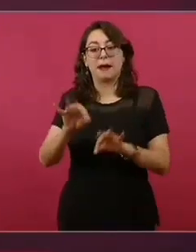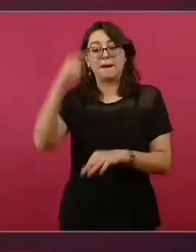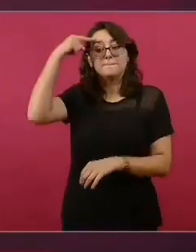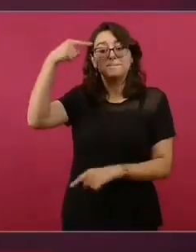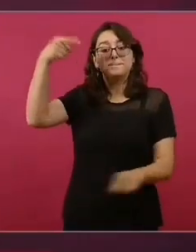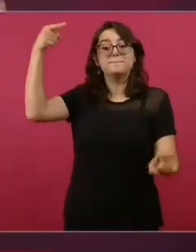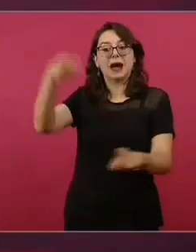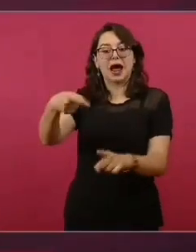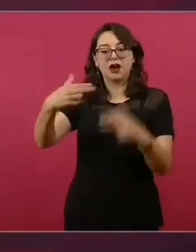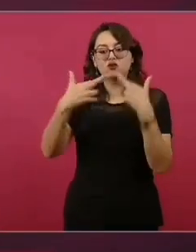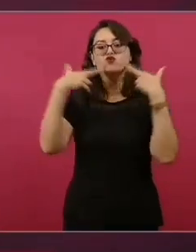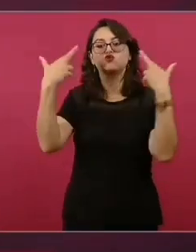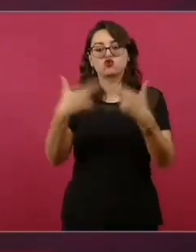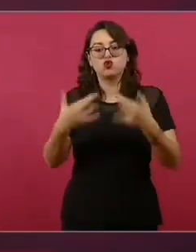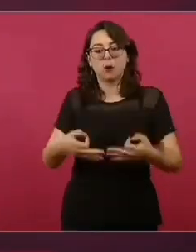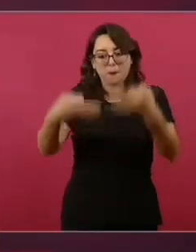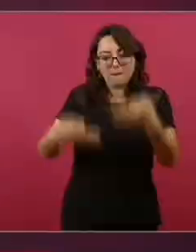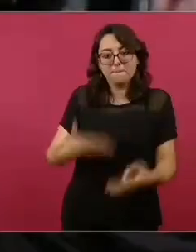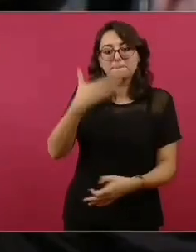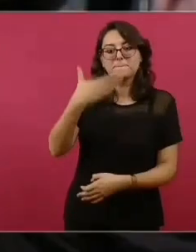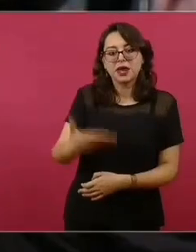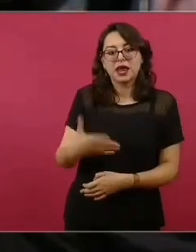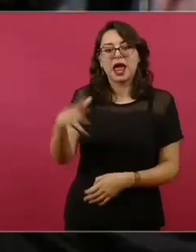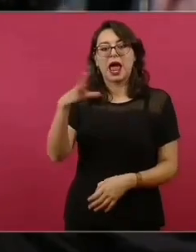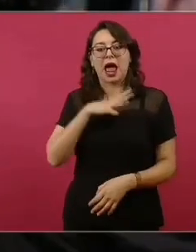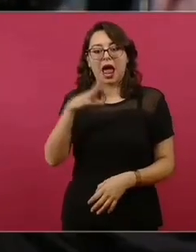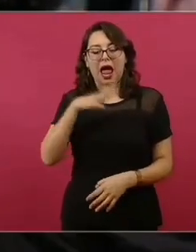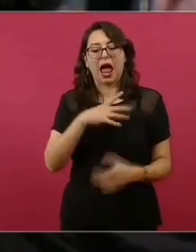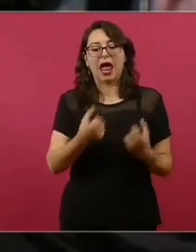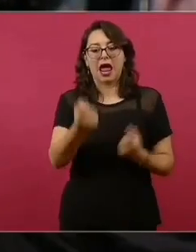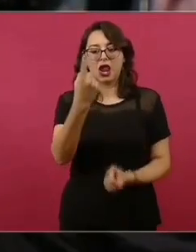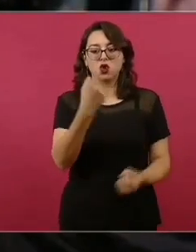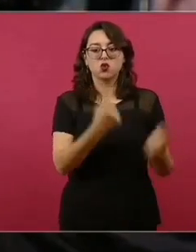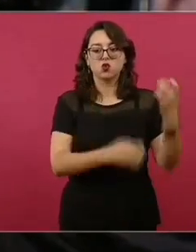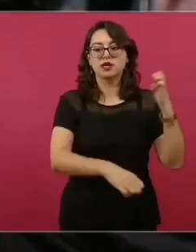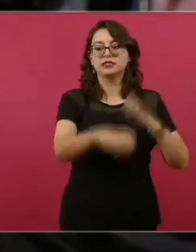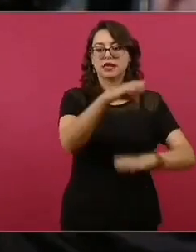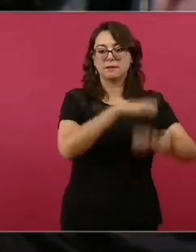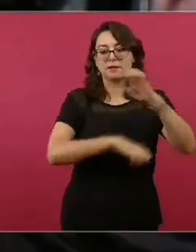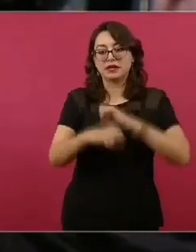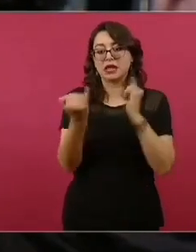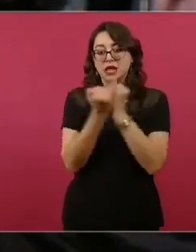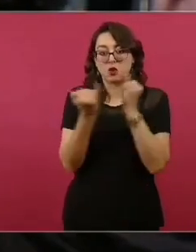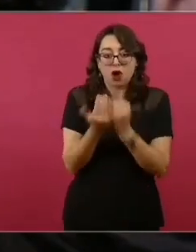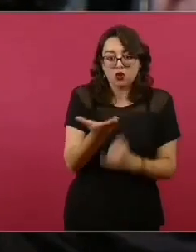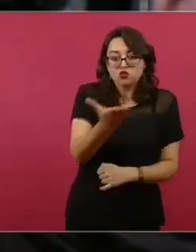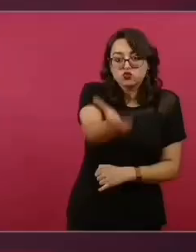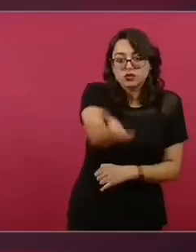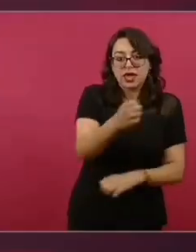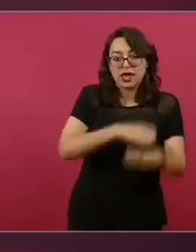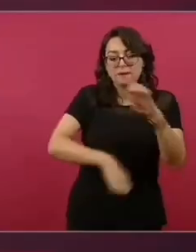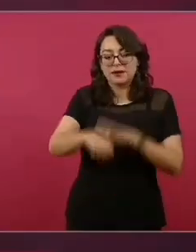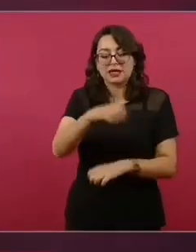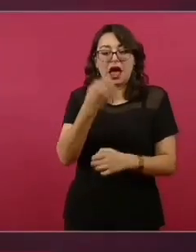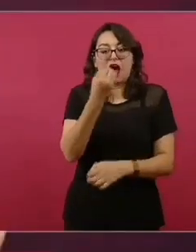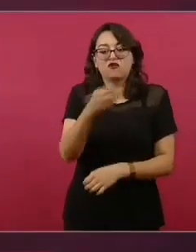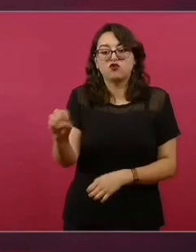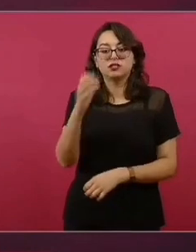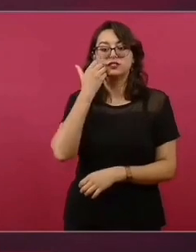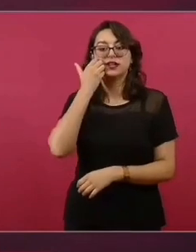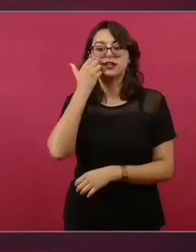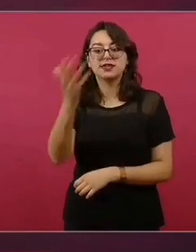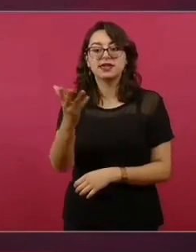Hay empresas con interés comercial, como la suya, que han ido promoviendo la idea de tener registros sanitarios para